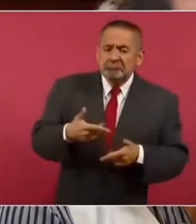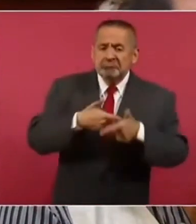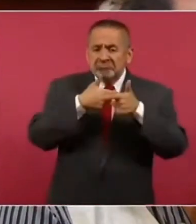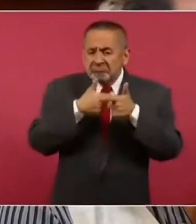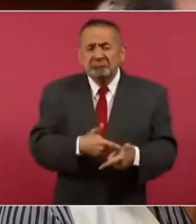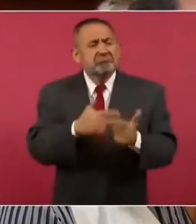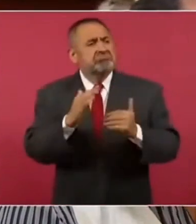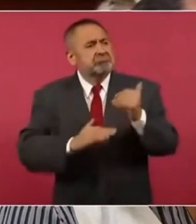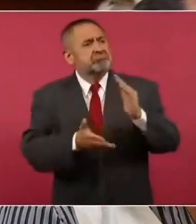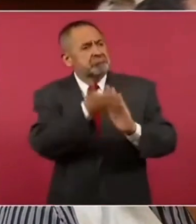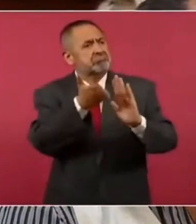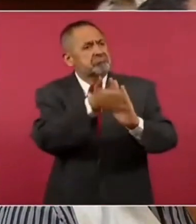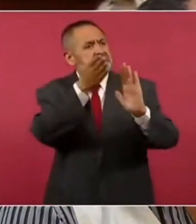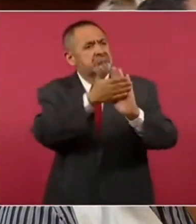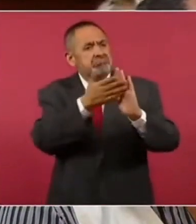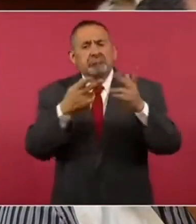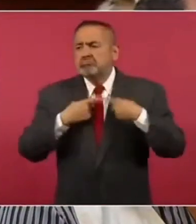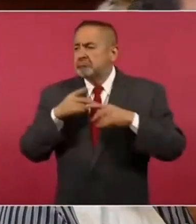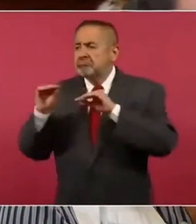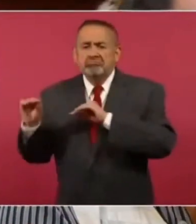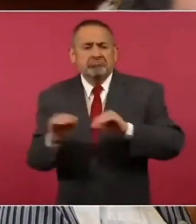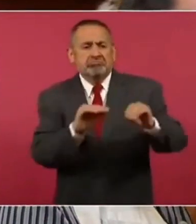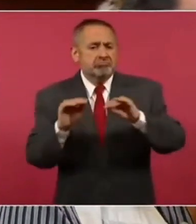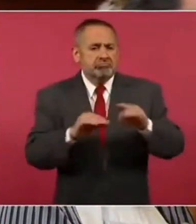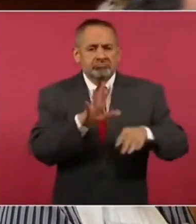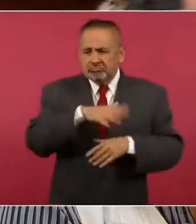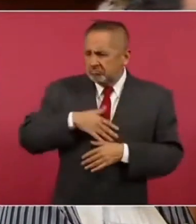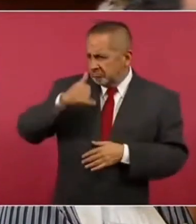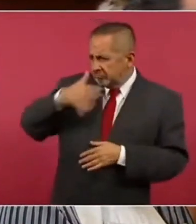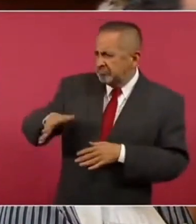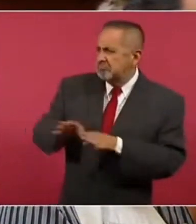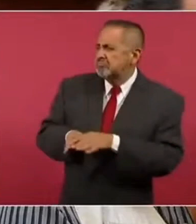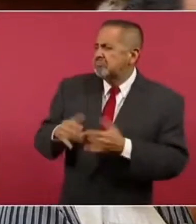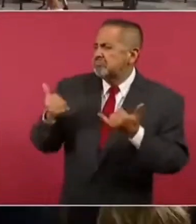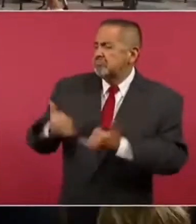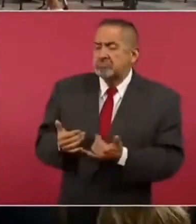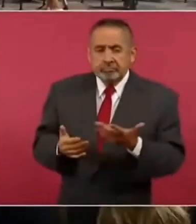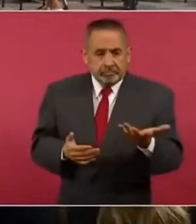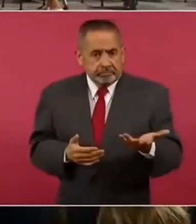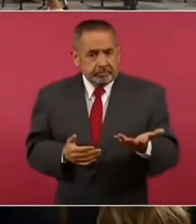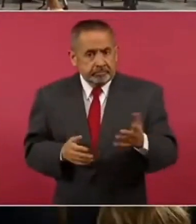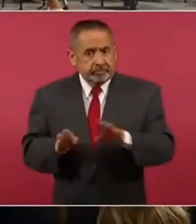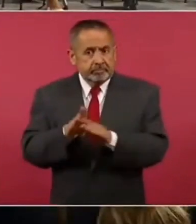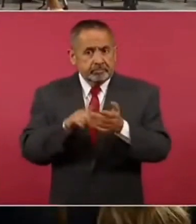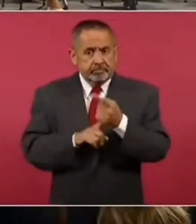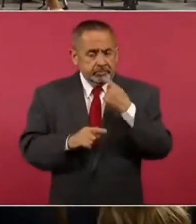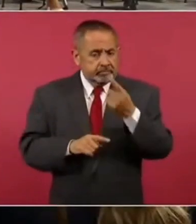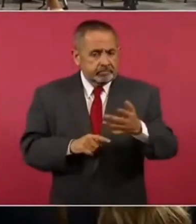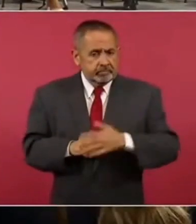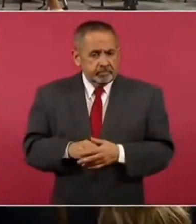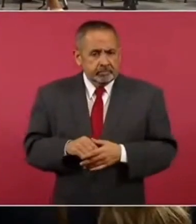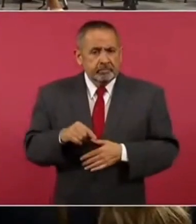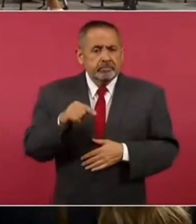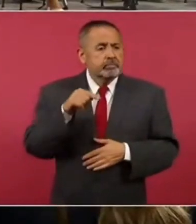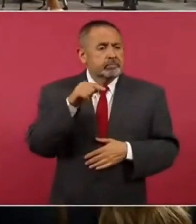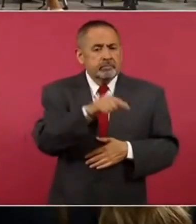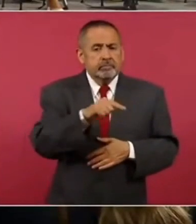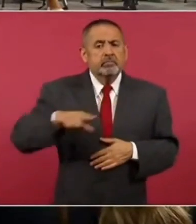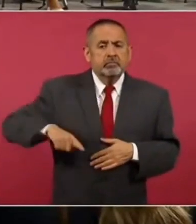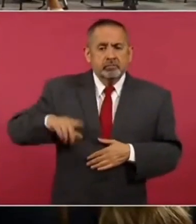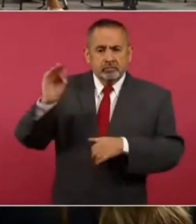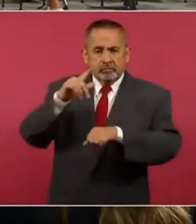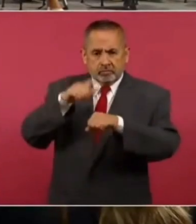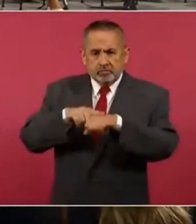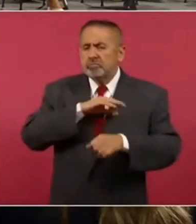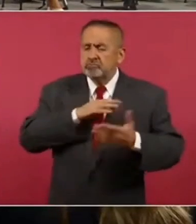y siguen metiendo gente. Este es un desafío para la autoridad. Porque yo estoy hablando en donde tiene facultad el gobierno